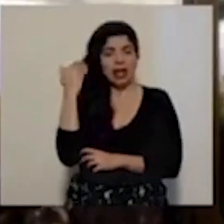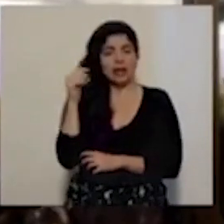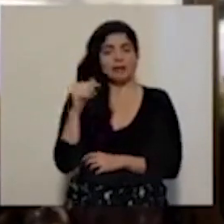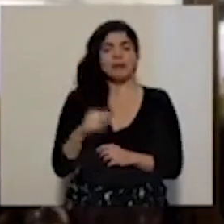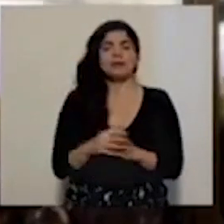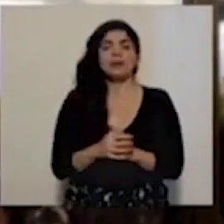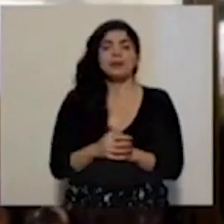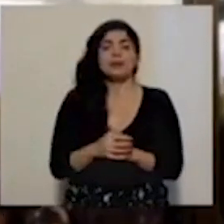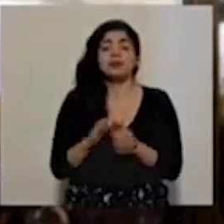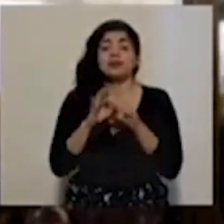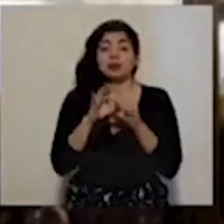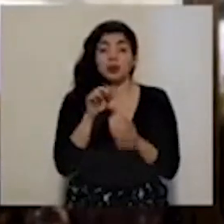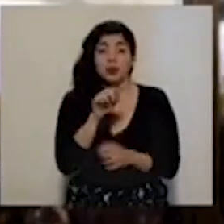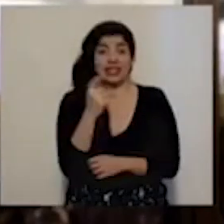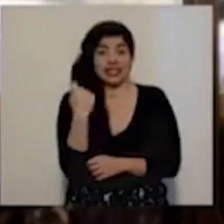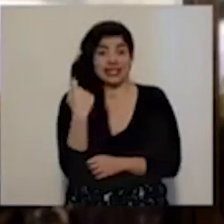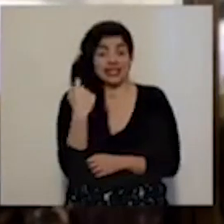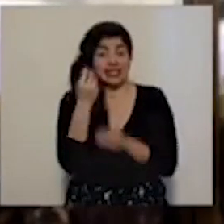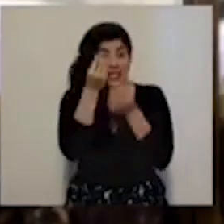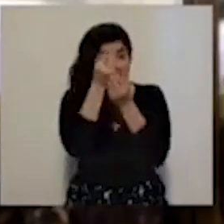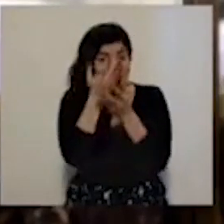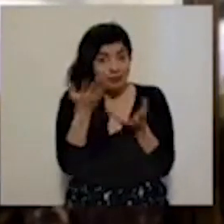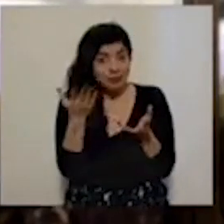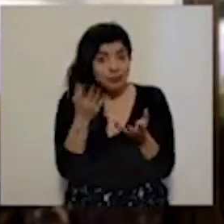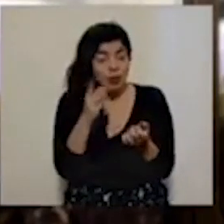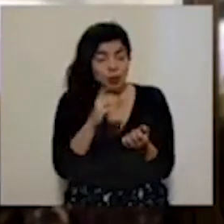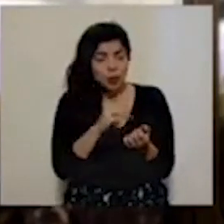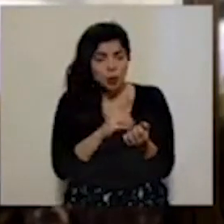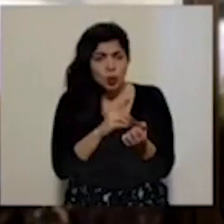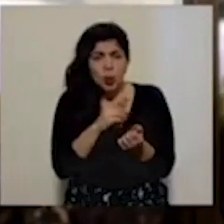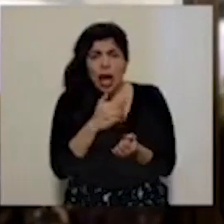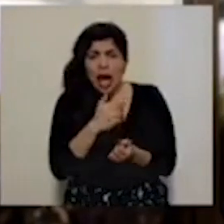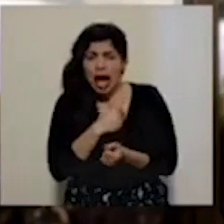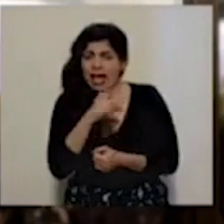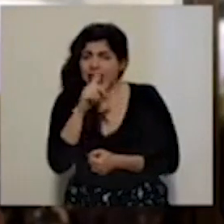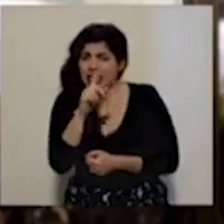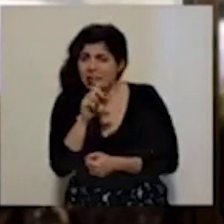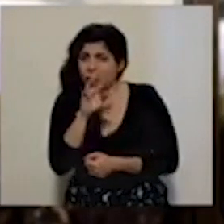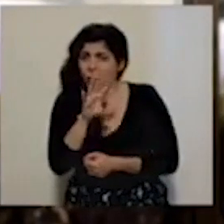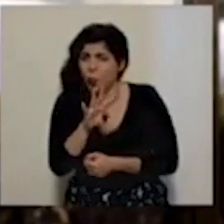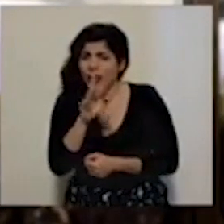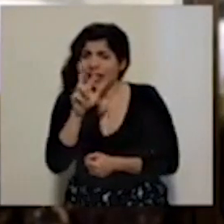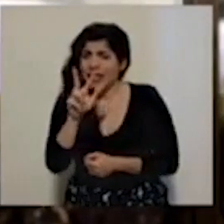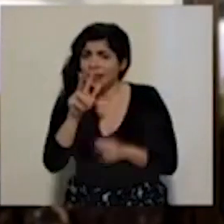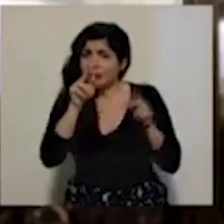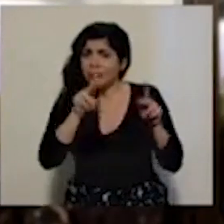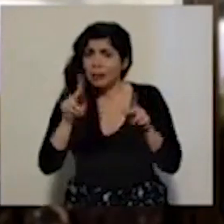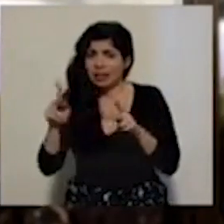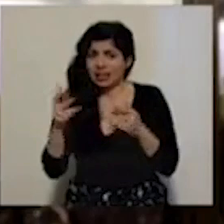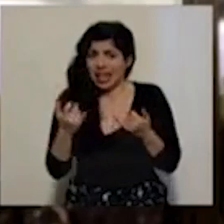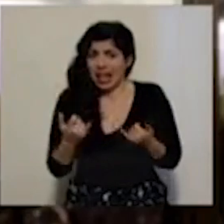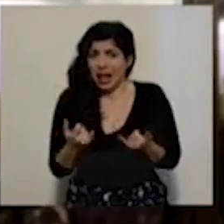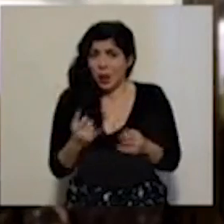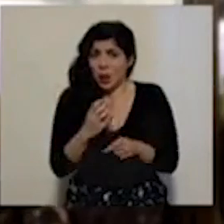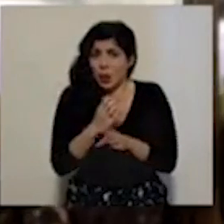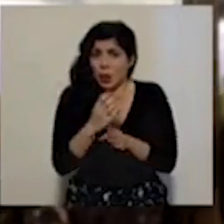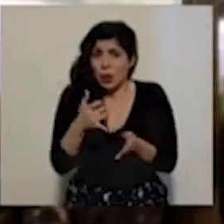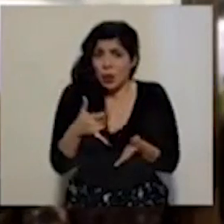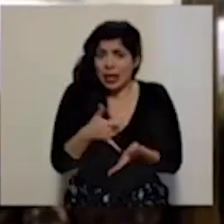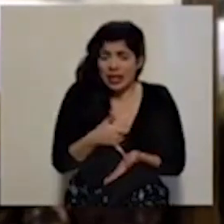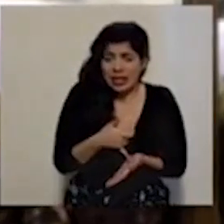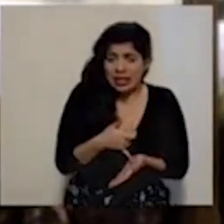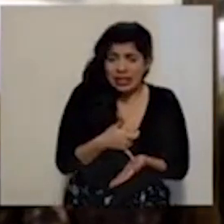de lo que usted acaba de informar, doctor, hay 143 personas ya en cuidados intensivos.